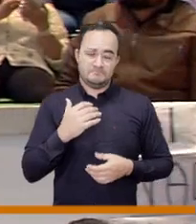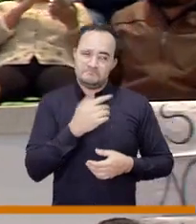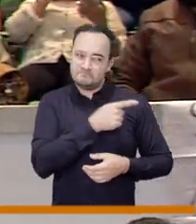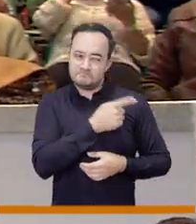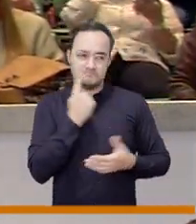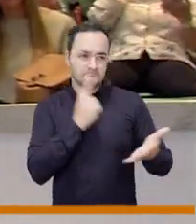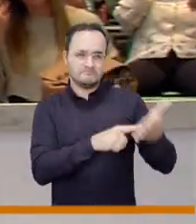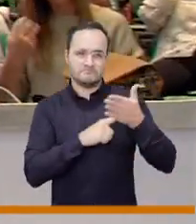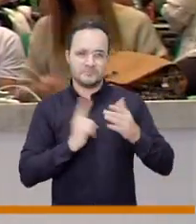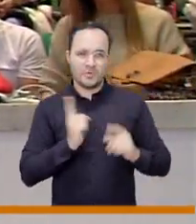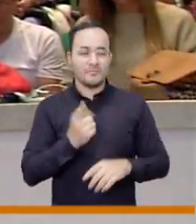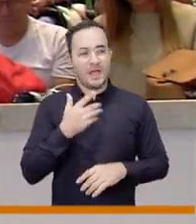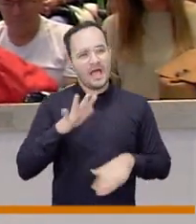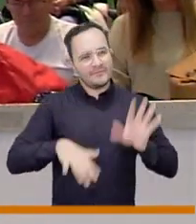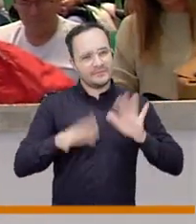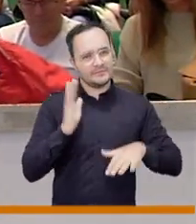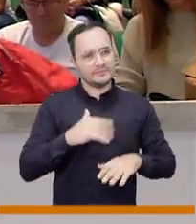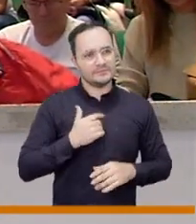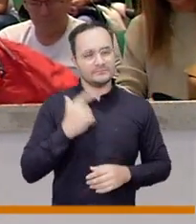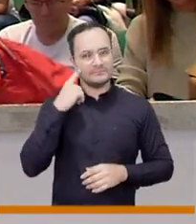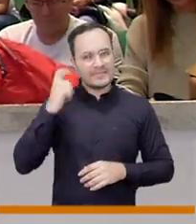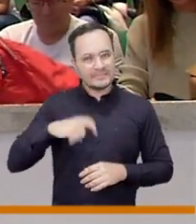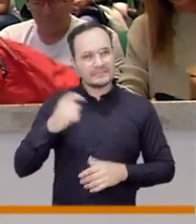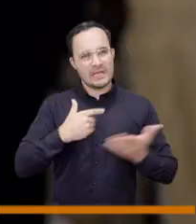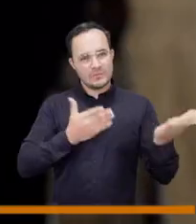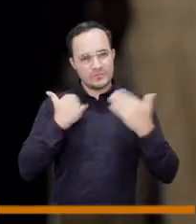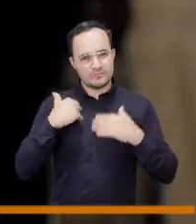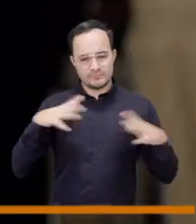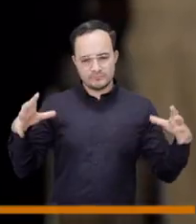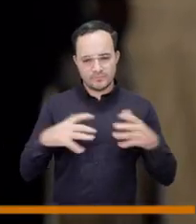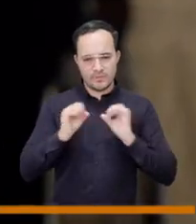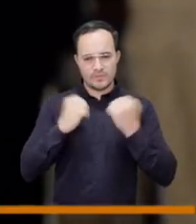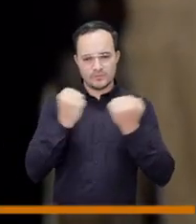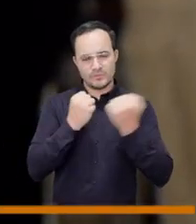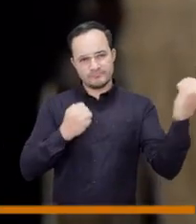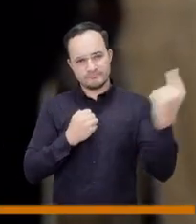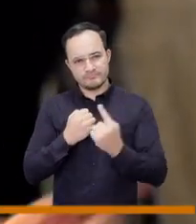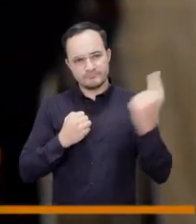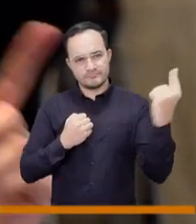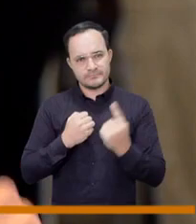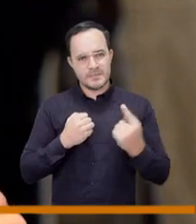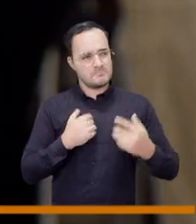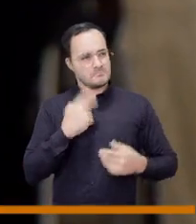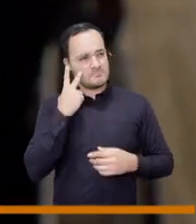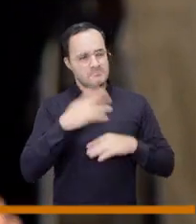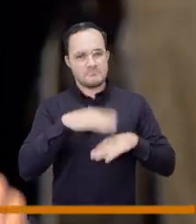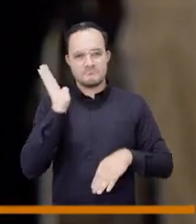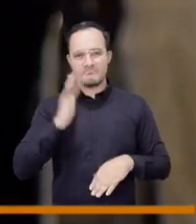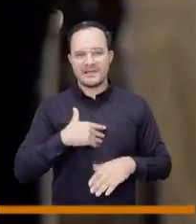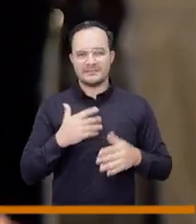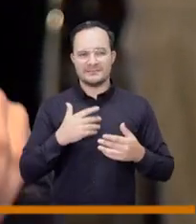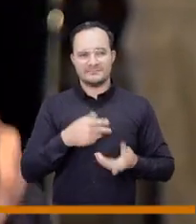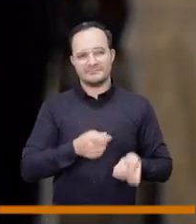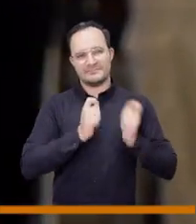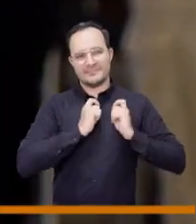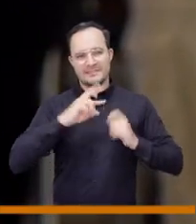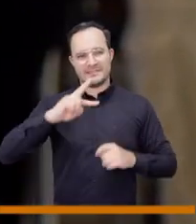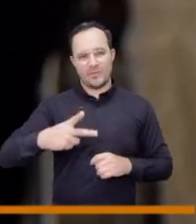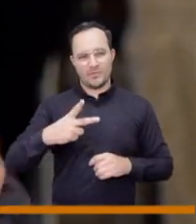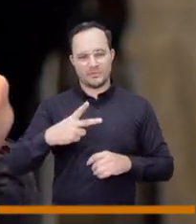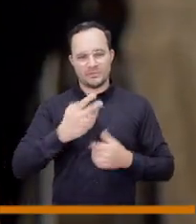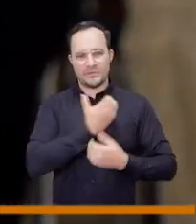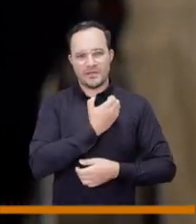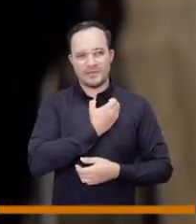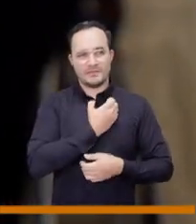interesado mucho porque cuando lo hemos abordado cuando hemos necesitado en el en el consejo tener la presencia del alcalde casi siempre estuvo el alcalde